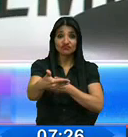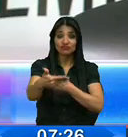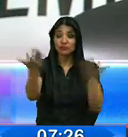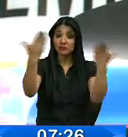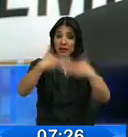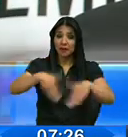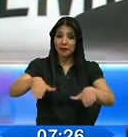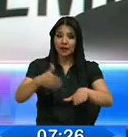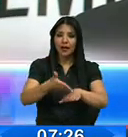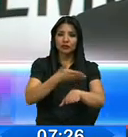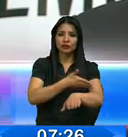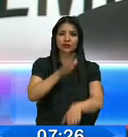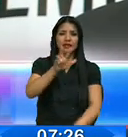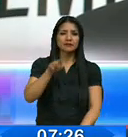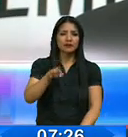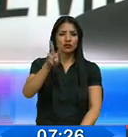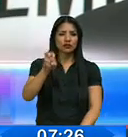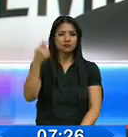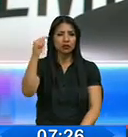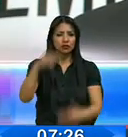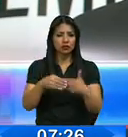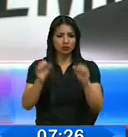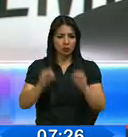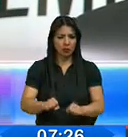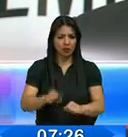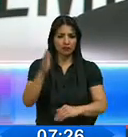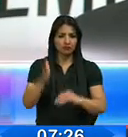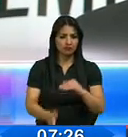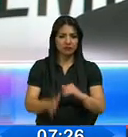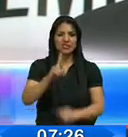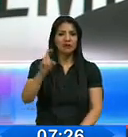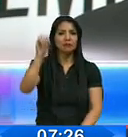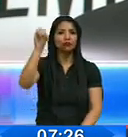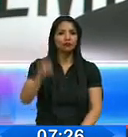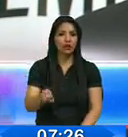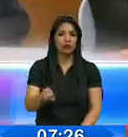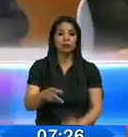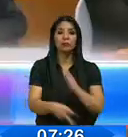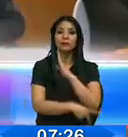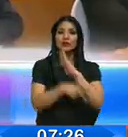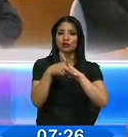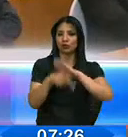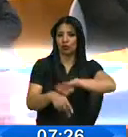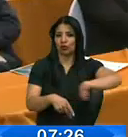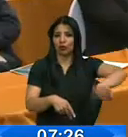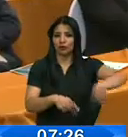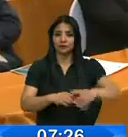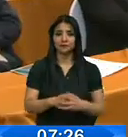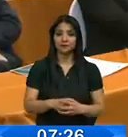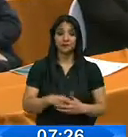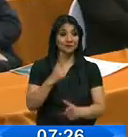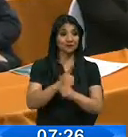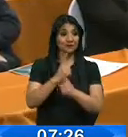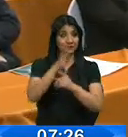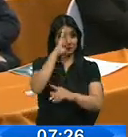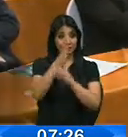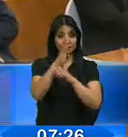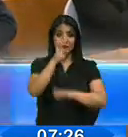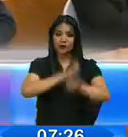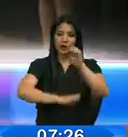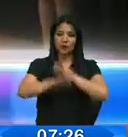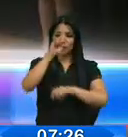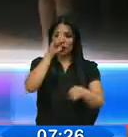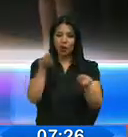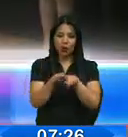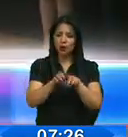superior al año anterior, son 3.200 millones de dólares, 100 por ciento de ellas son no petroleras. Y precisamente con el objetivo de evaluar los alcances del